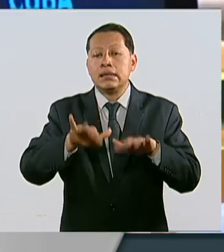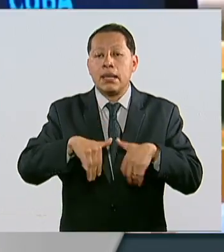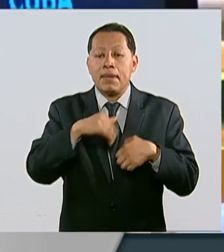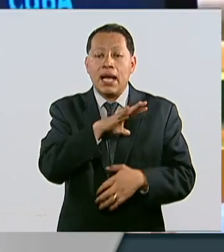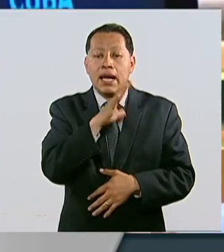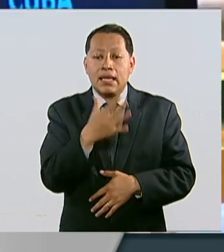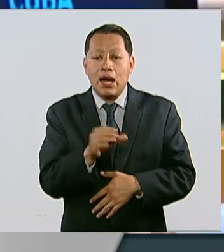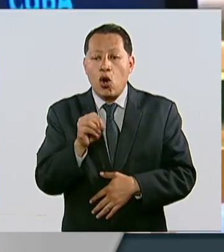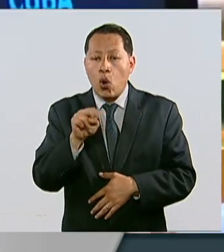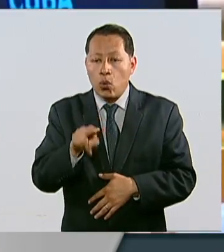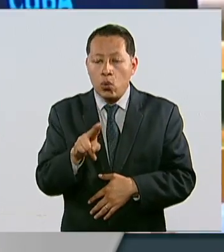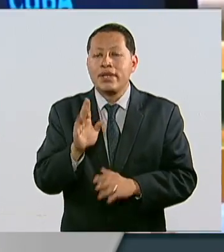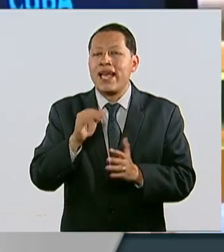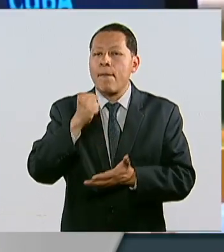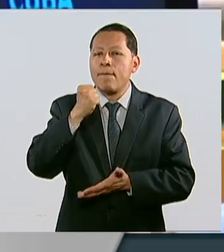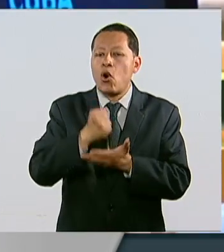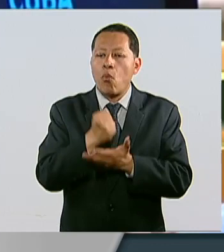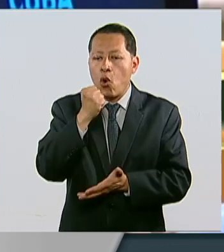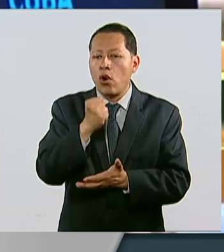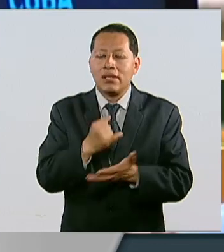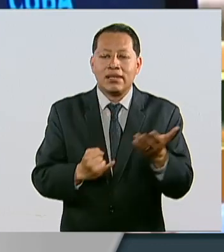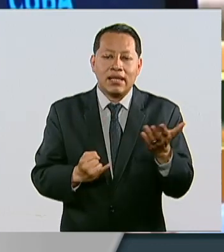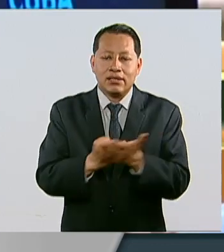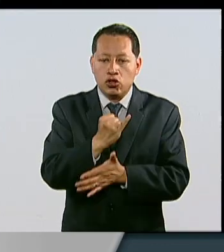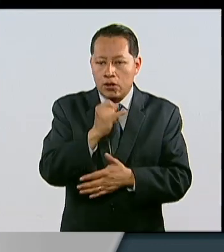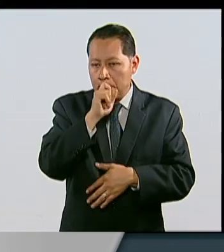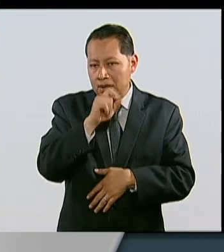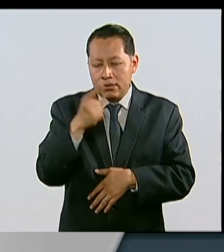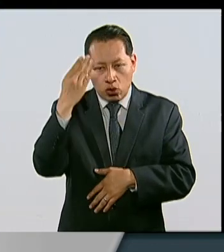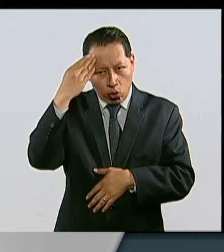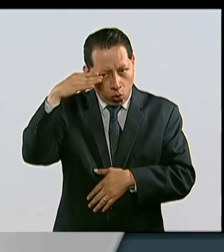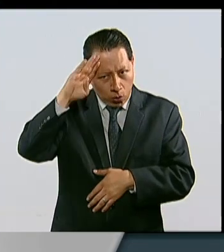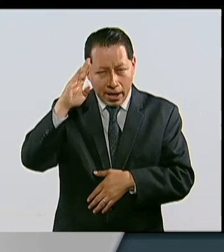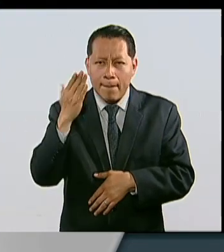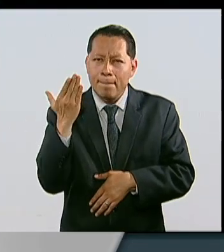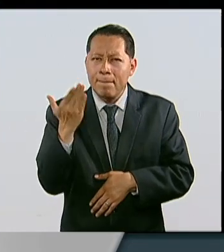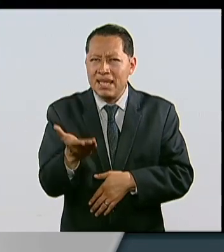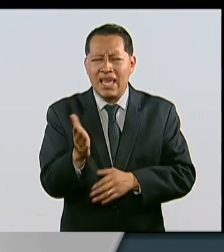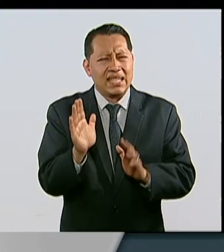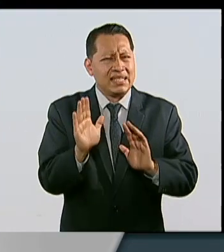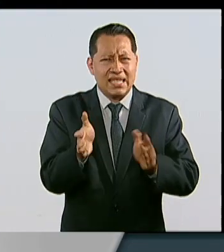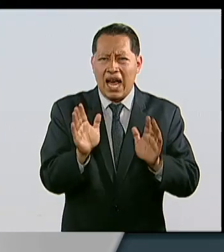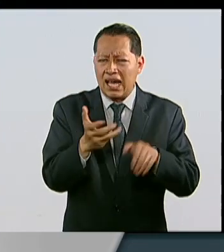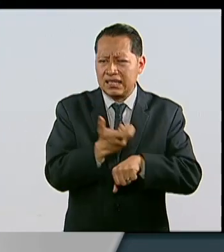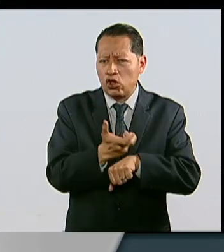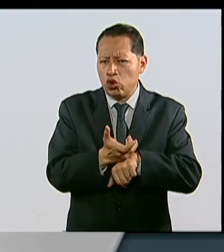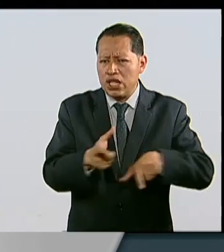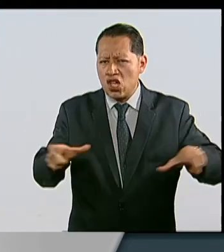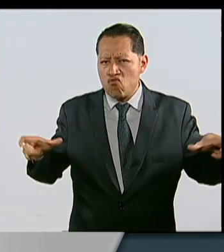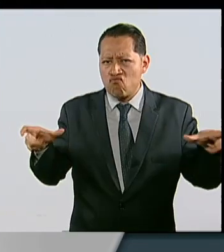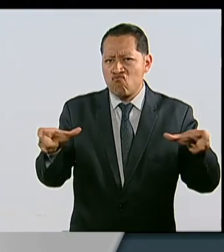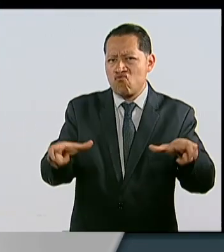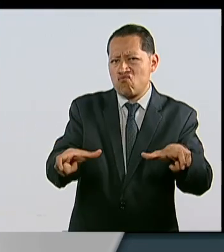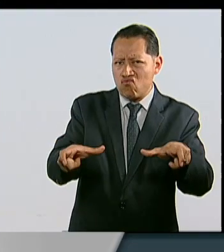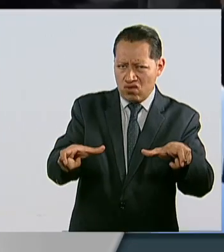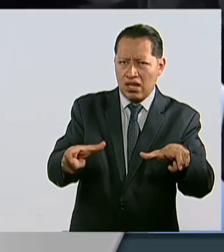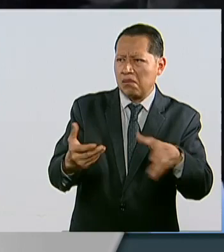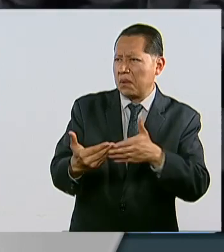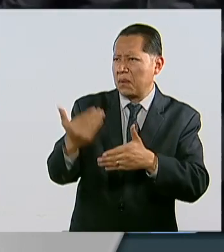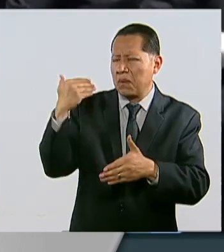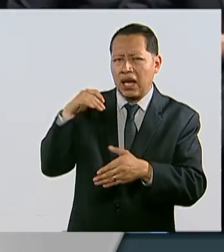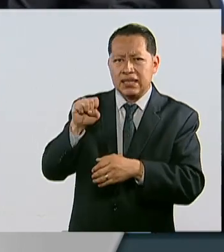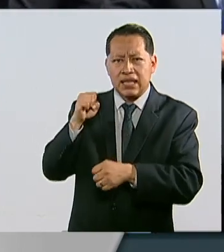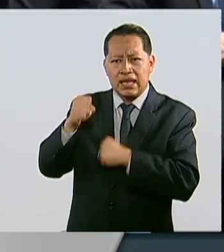la ONU aprobó este jueves una resolución promovida por Cuba que pide el fin del embargo estadounidense impuesto hace ya